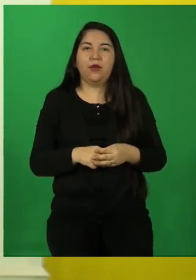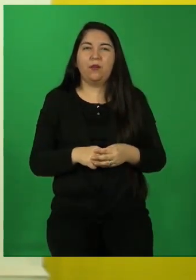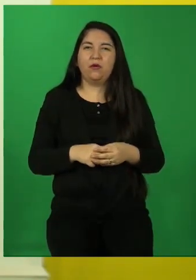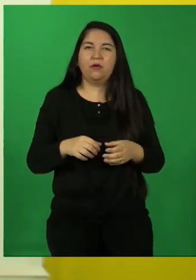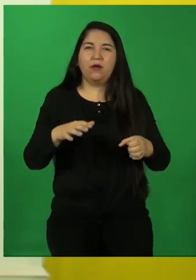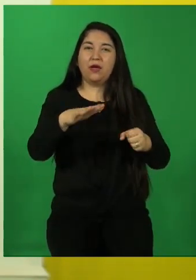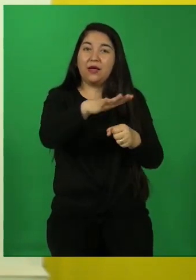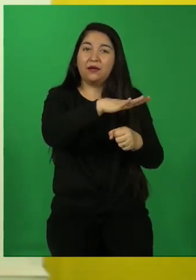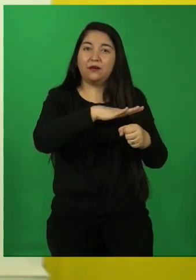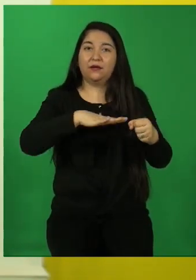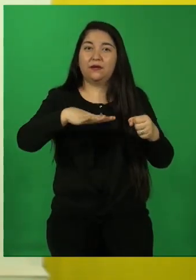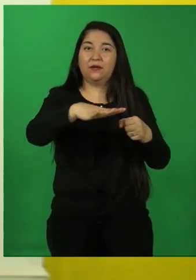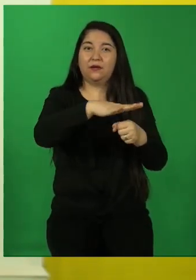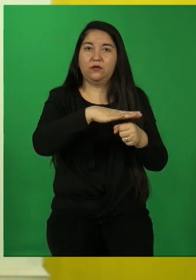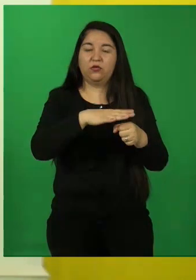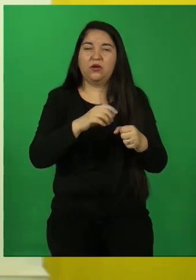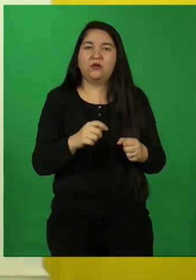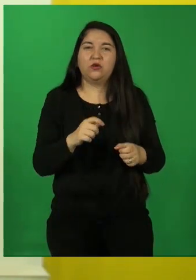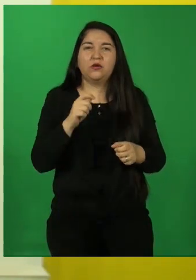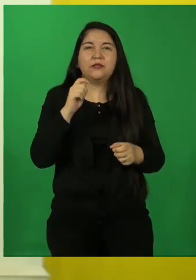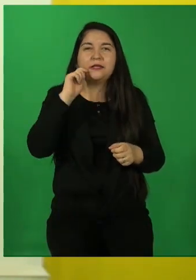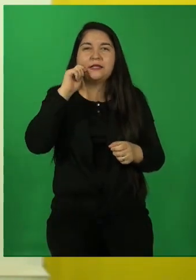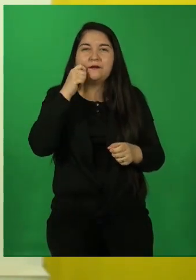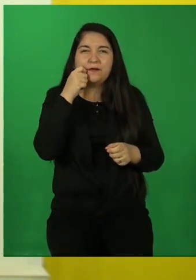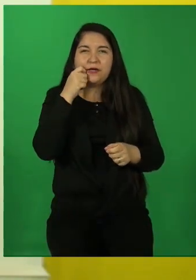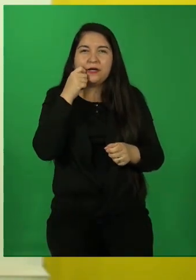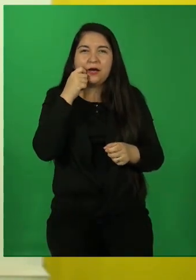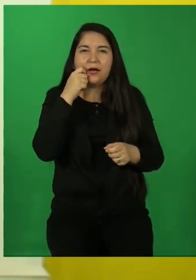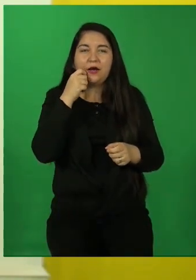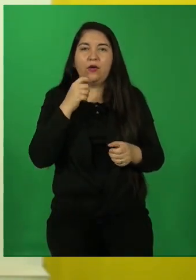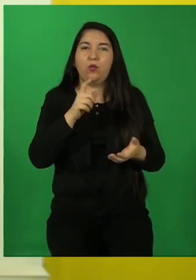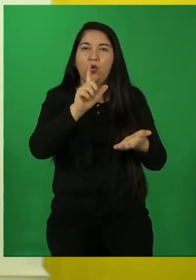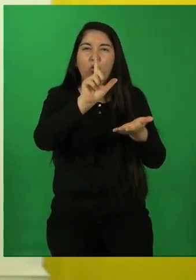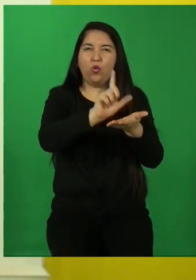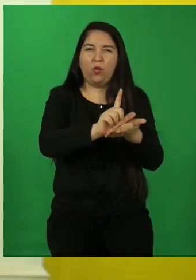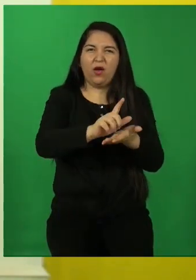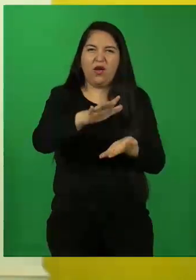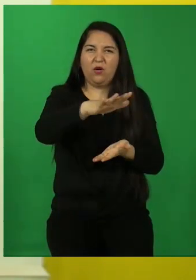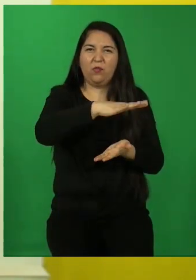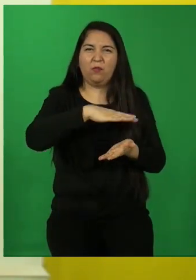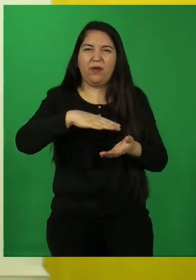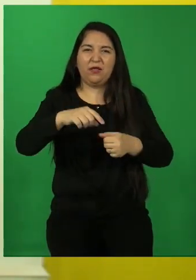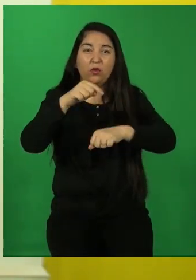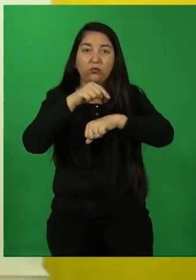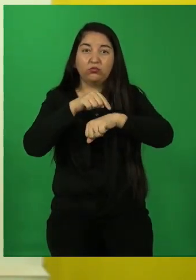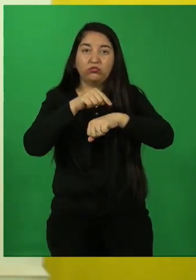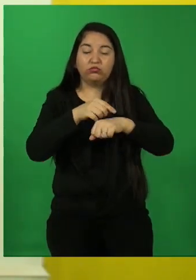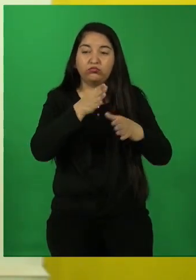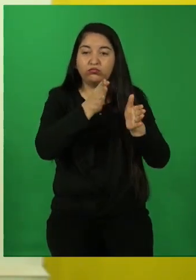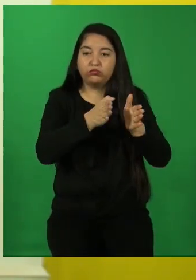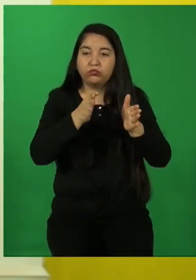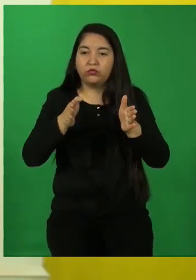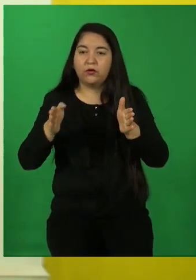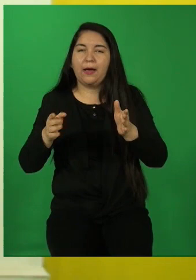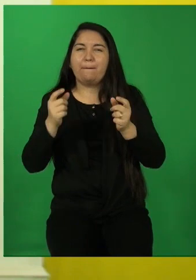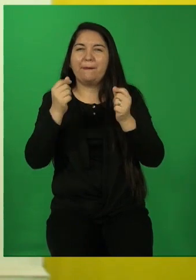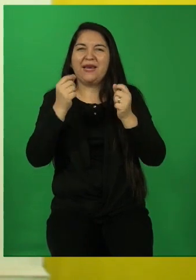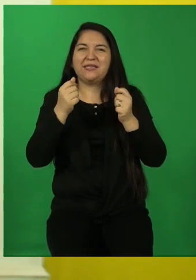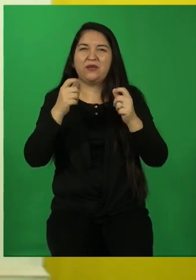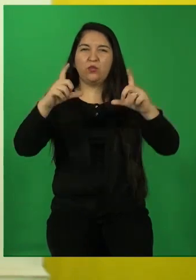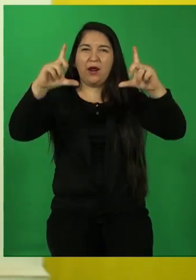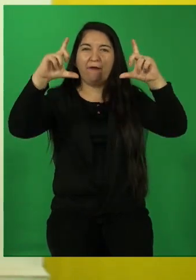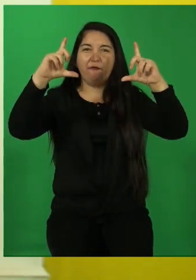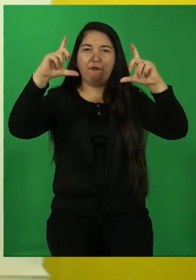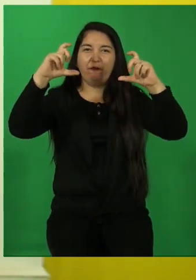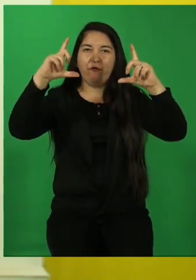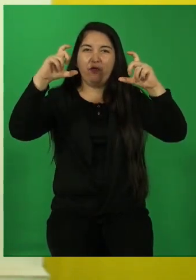Contextualizar, es decir, situar en un momento, es como darle un marco, es decir, sacar una foto y ponerle un marco.